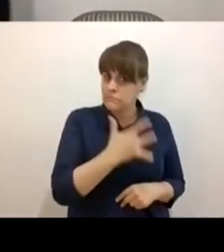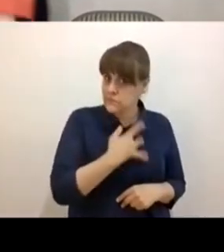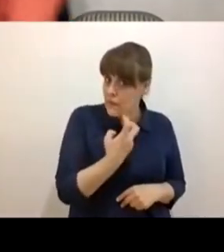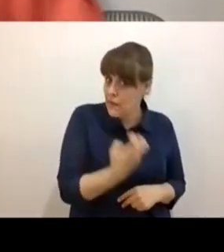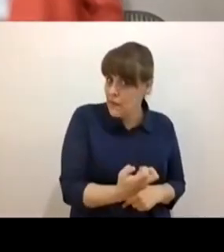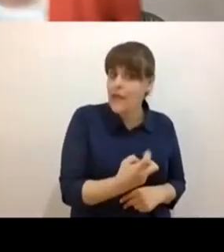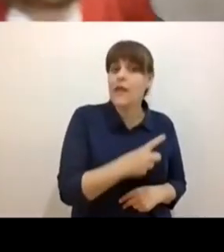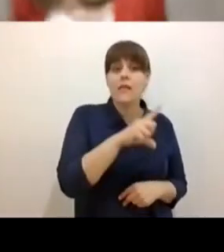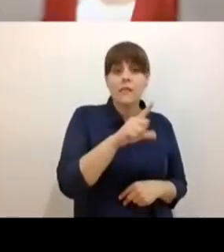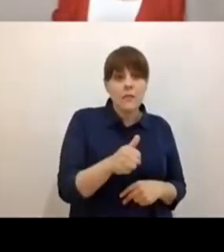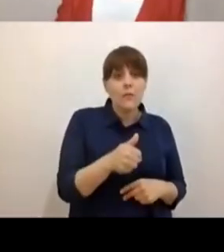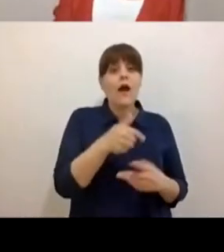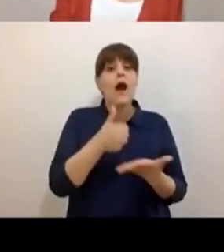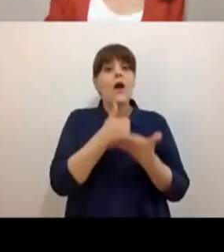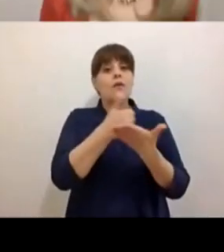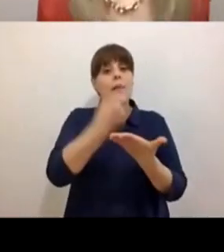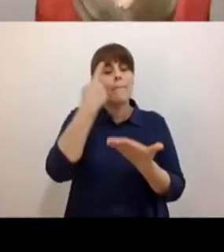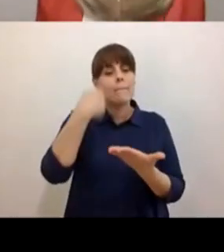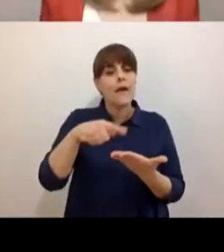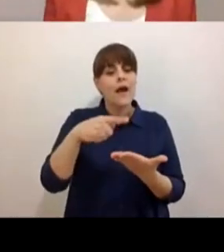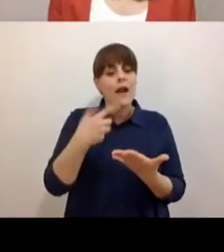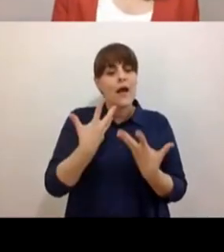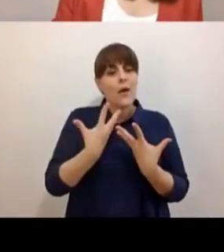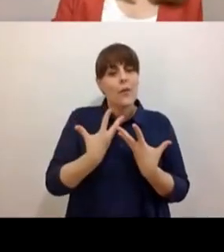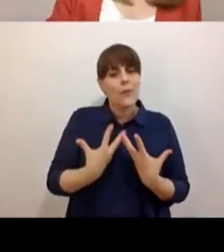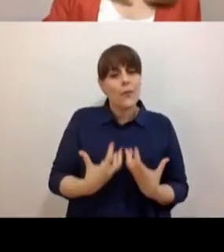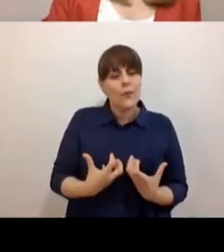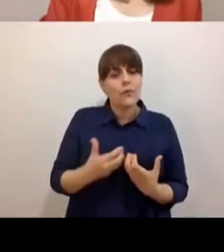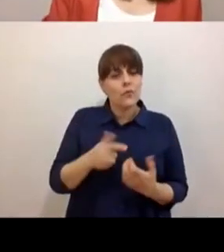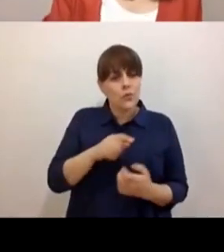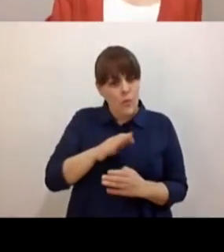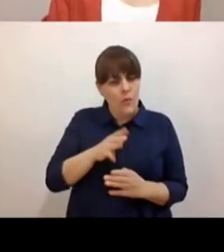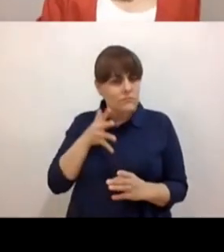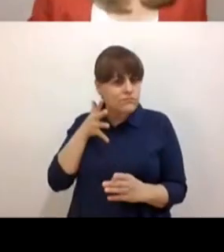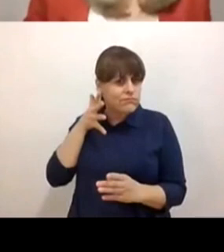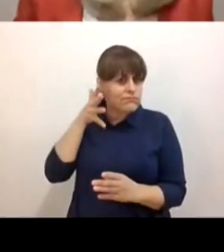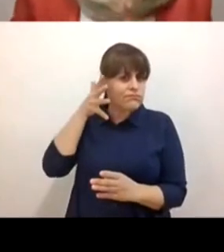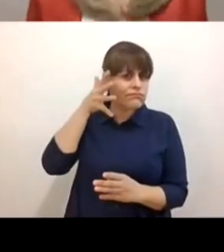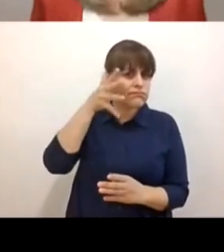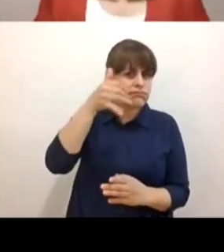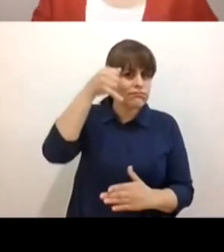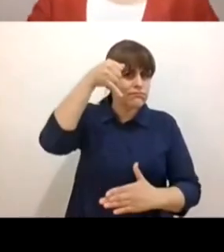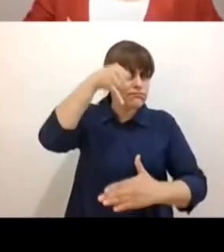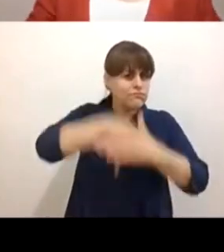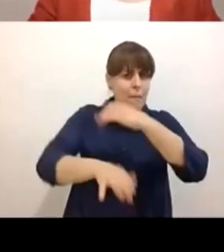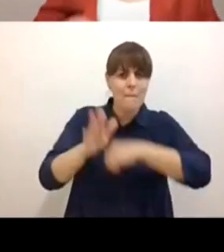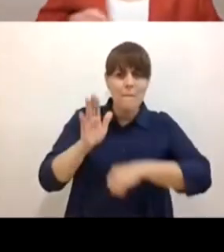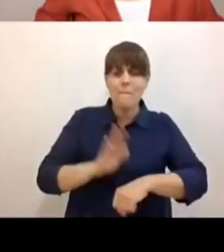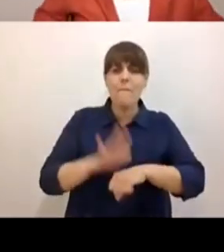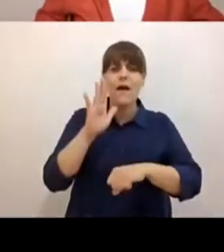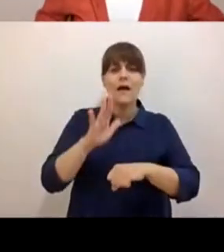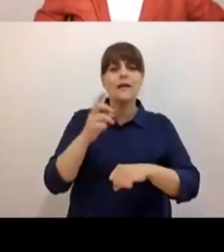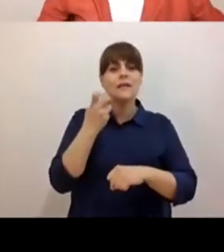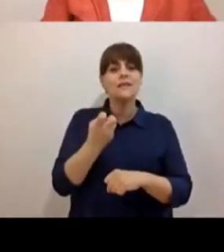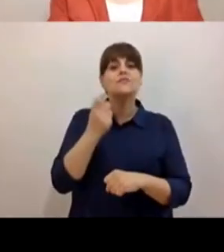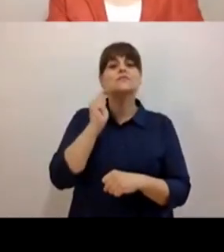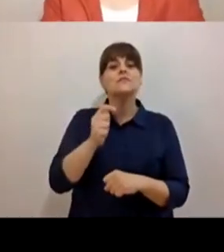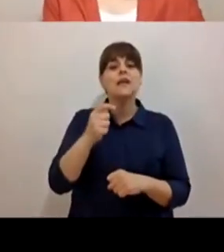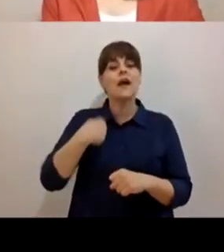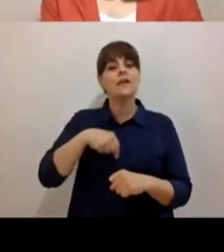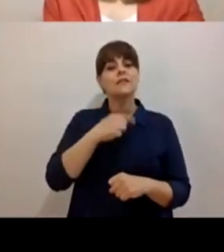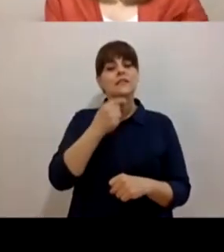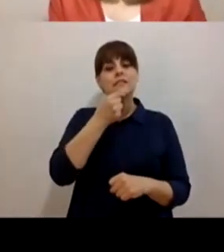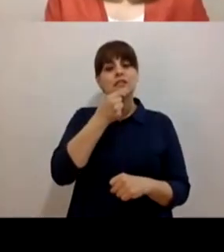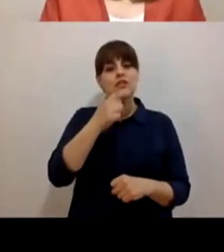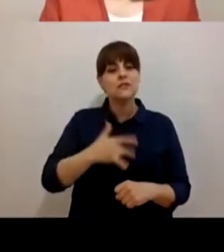trascendencia como una herramienta de contención y consuelo y estimularnos a encontrar en la esperanza las infinitas